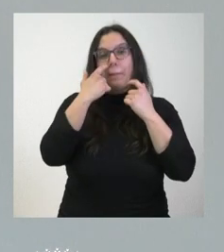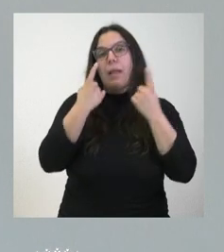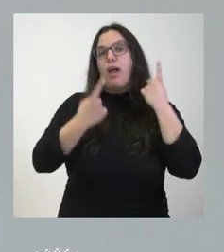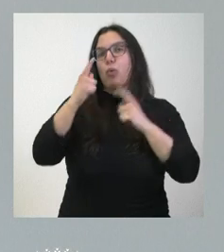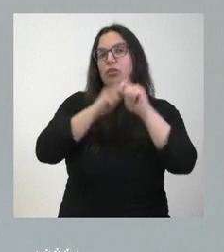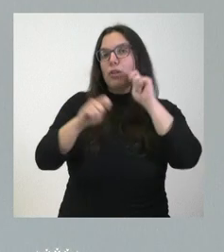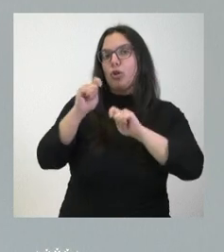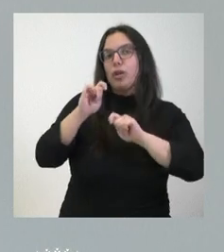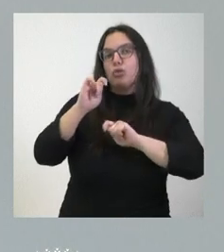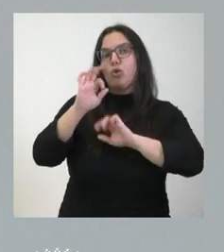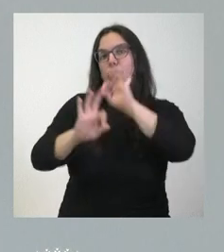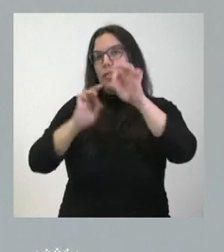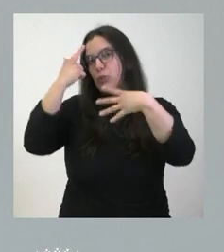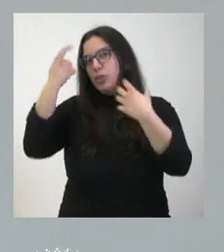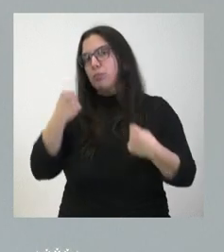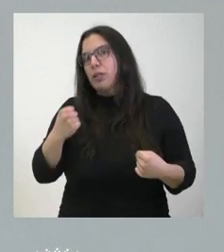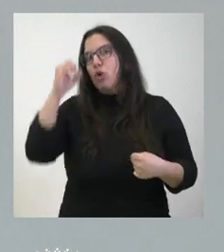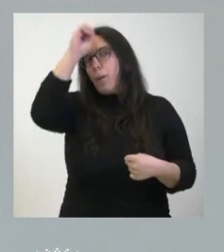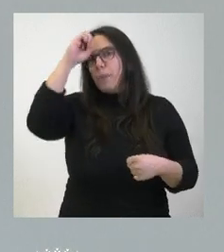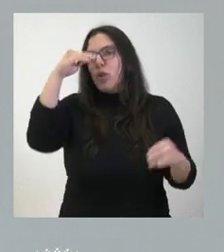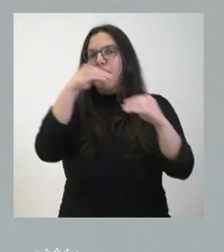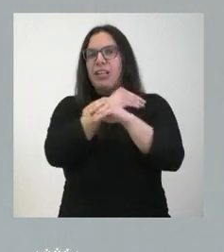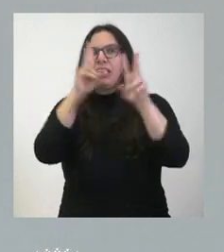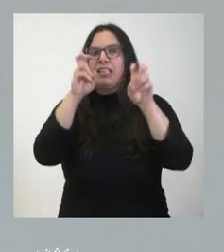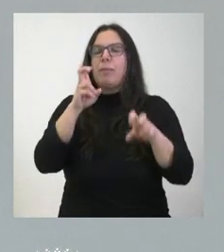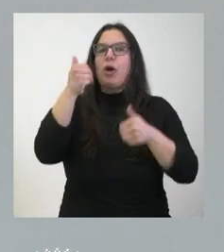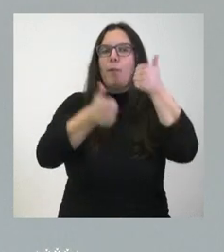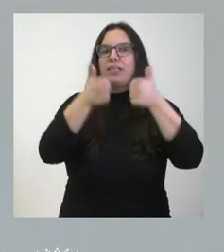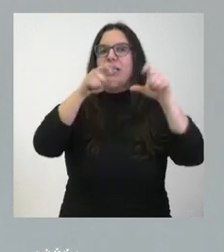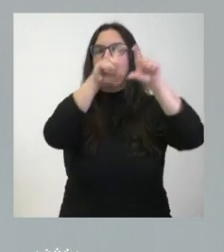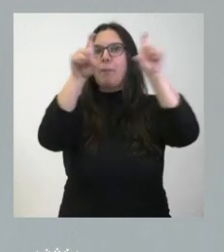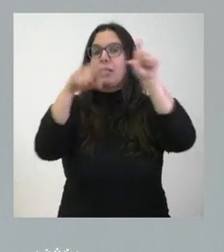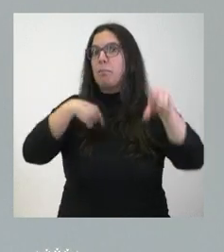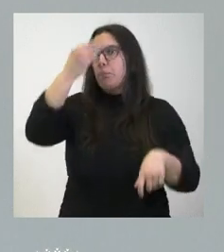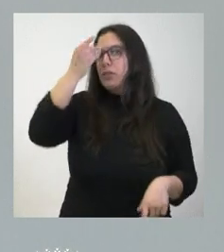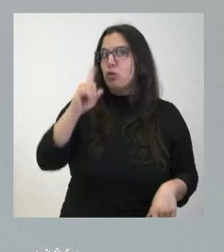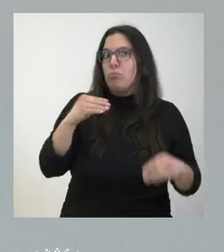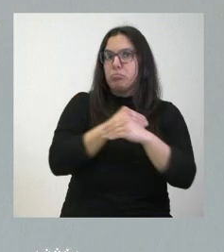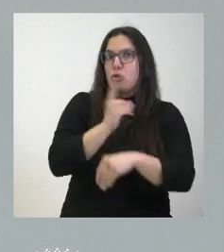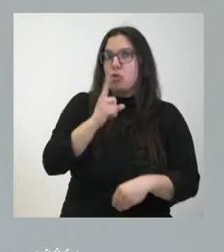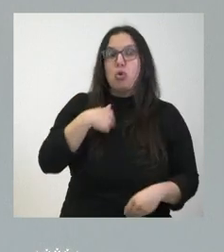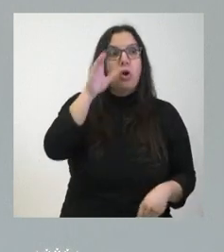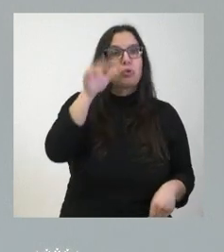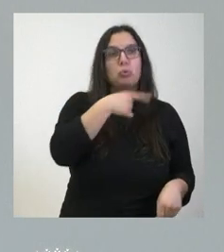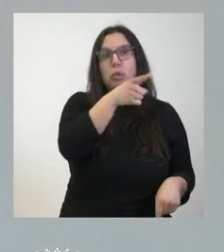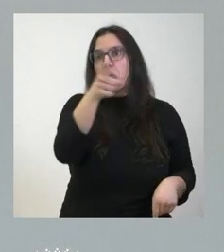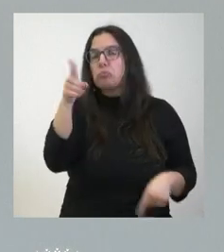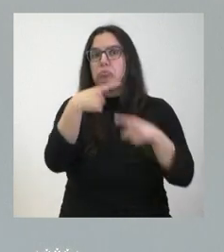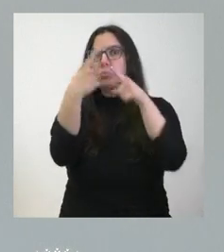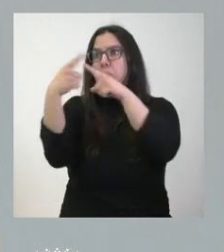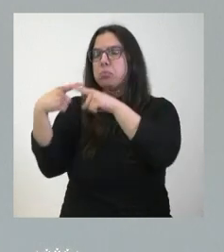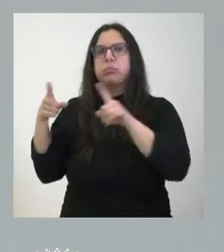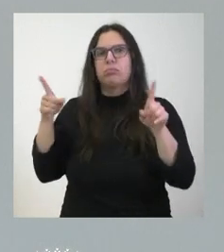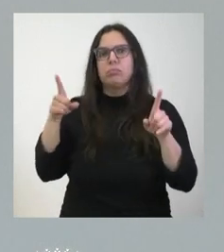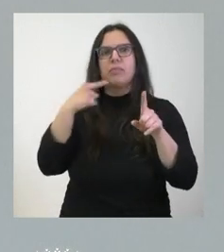reflejan una posición distinta sobre la competitividad de las empresas? Yo creo que no. Yo creo que a todos los que he oído hacen hincapié en la necesidad de